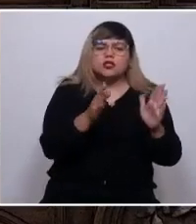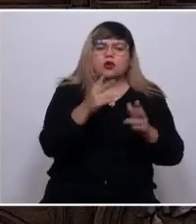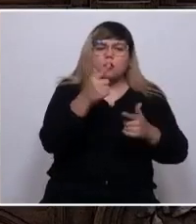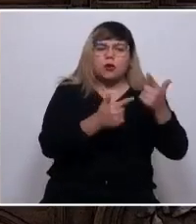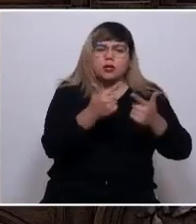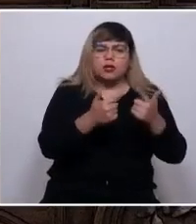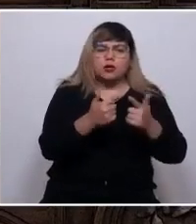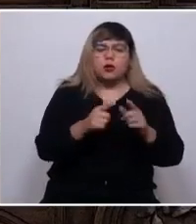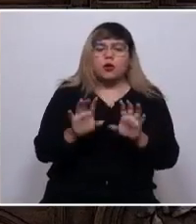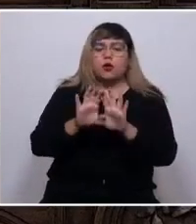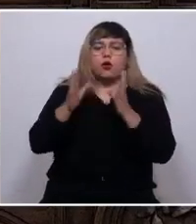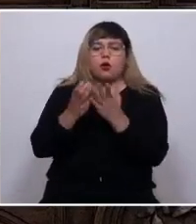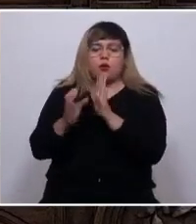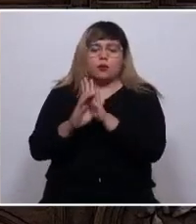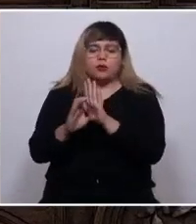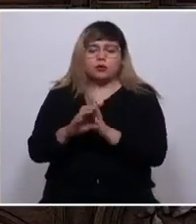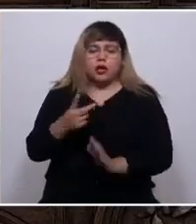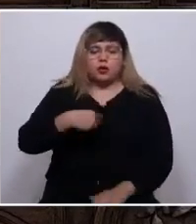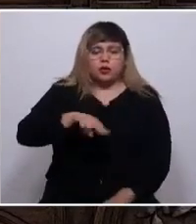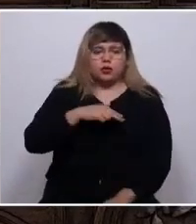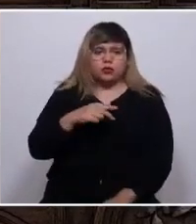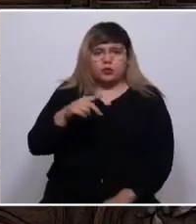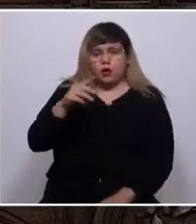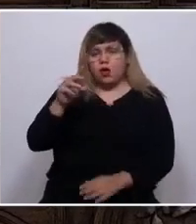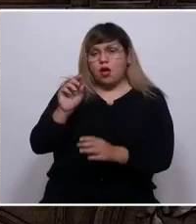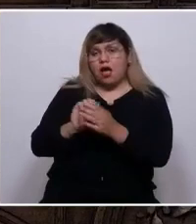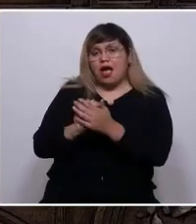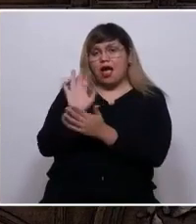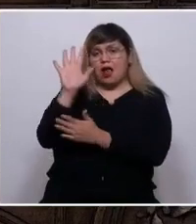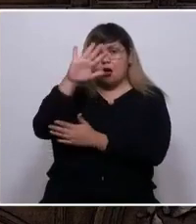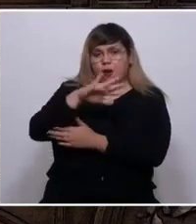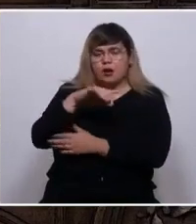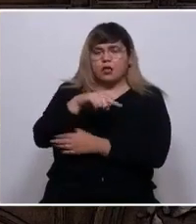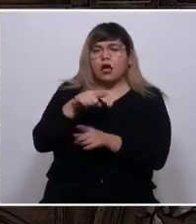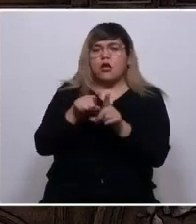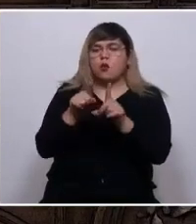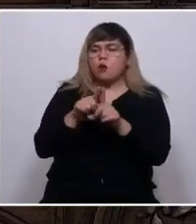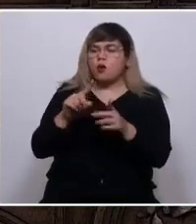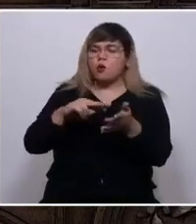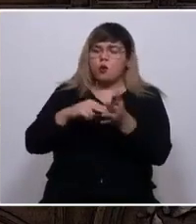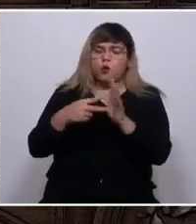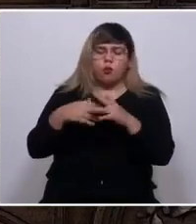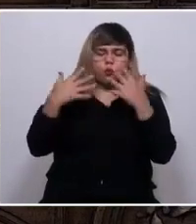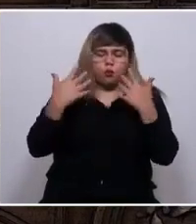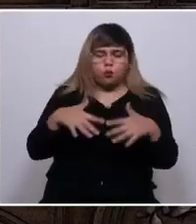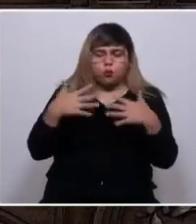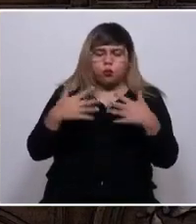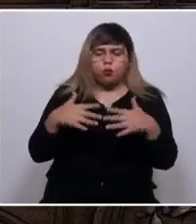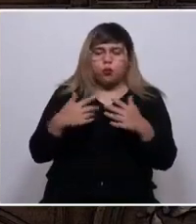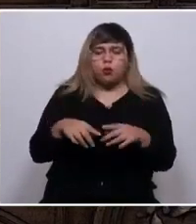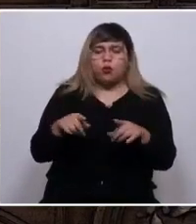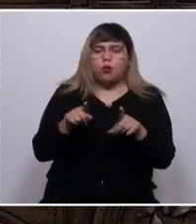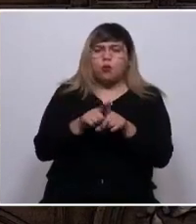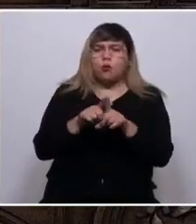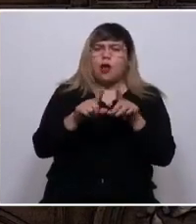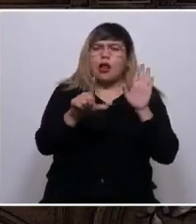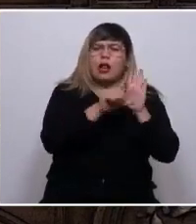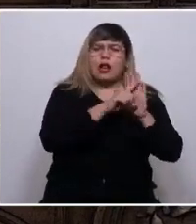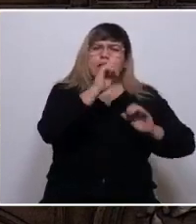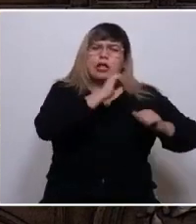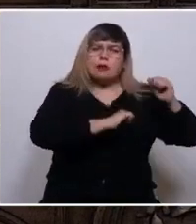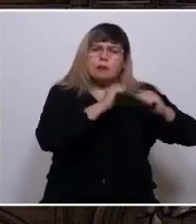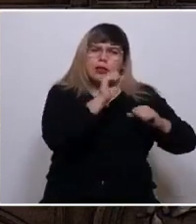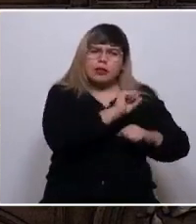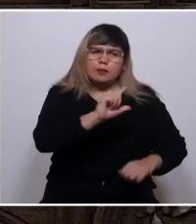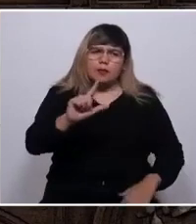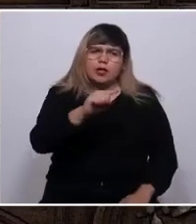convencionales, lo que vivimos en la Araucanía es una tragedia. Es la derrota del imperio de la ley y el entendimiento, y